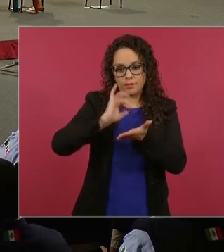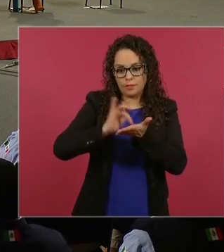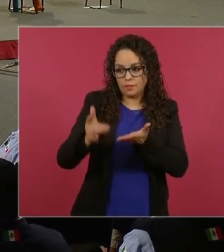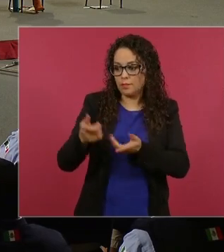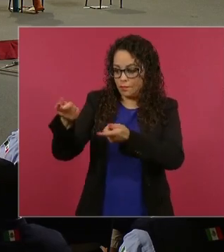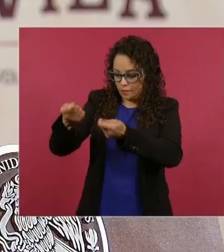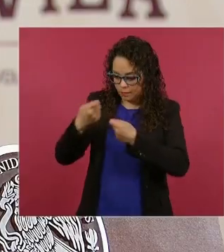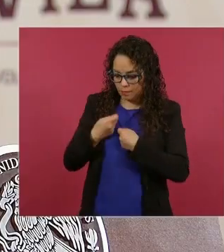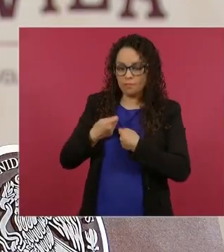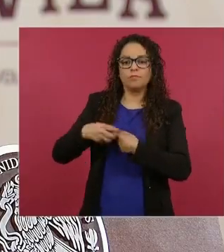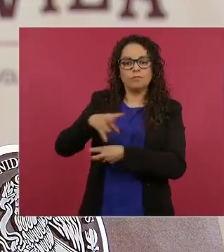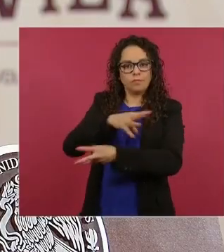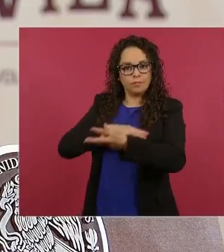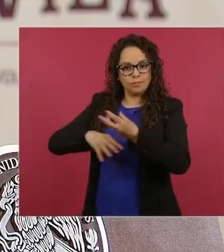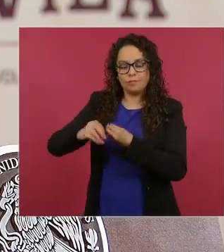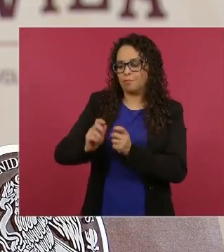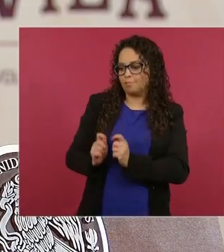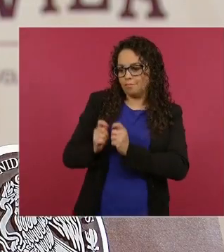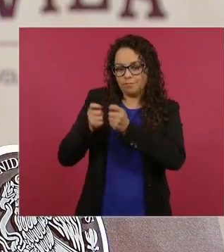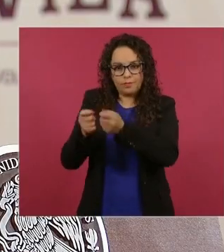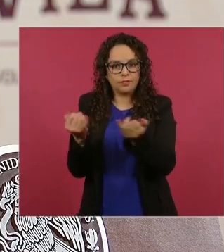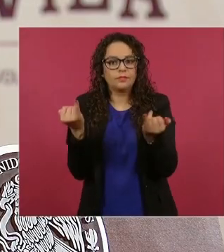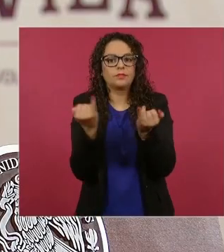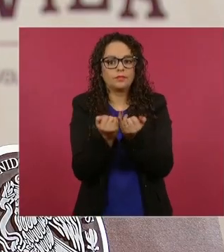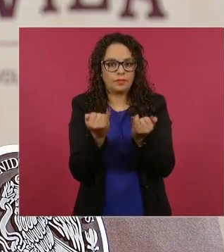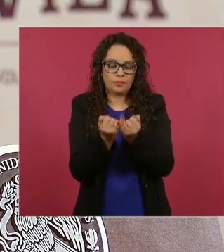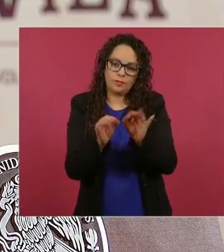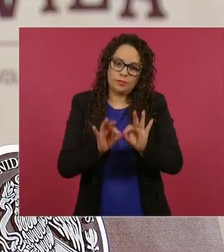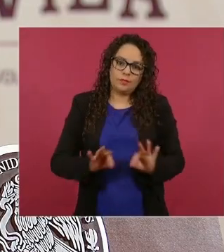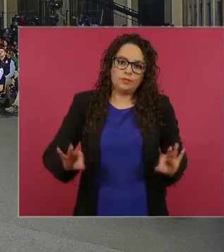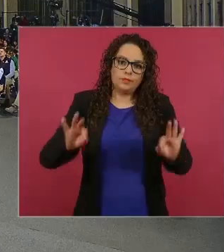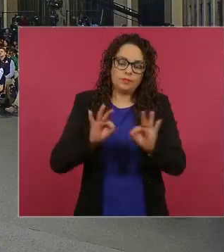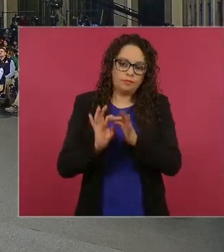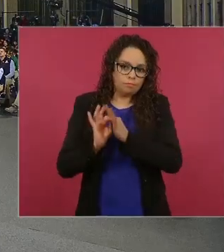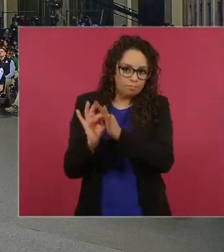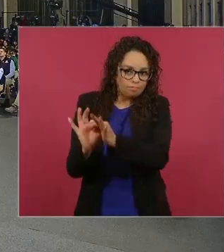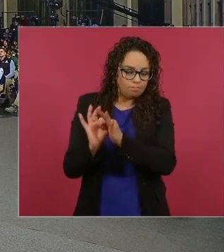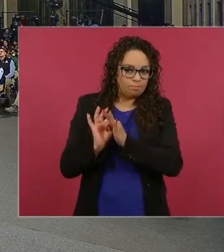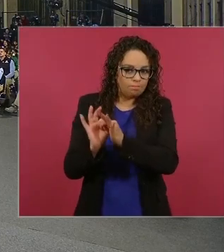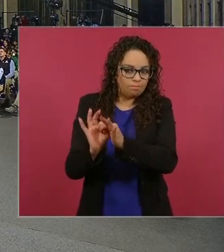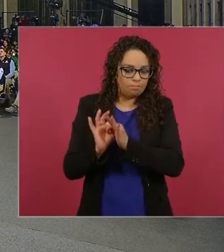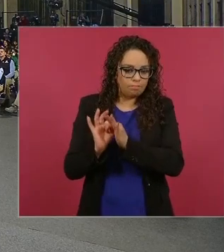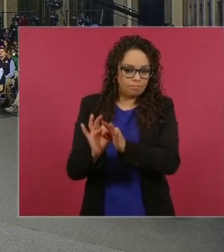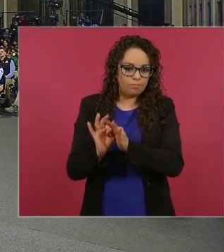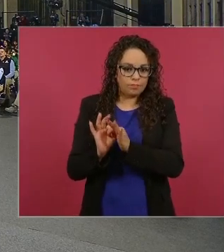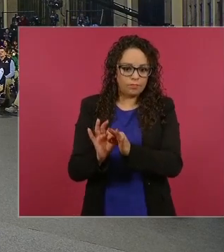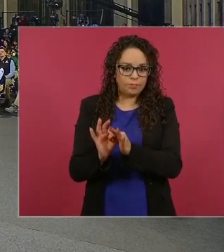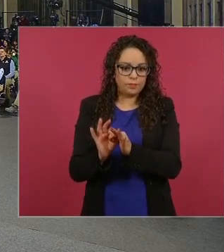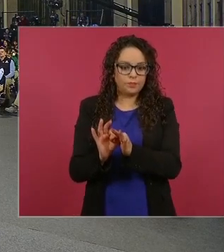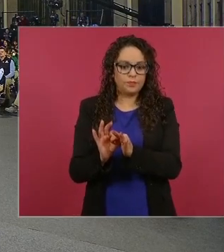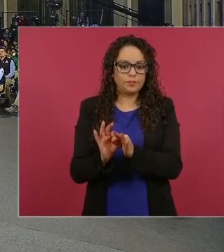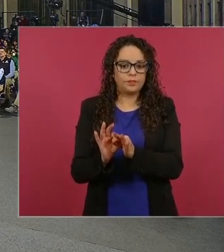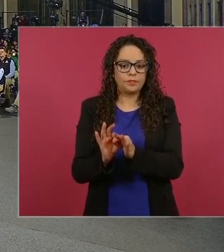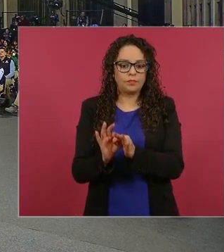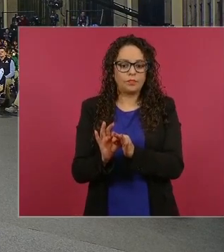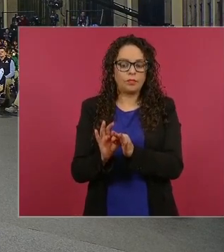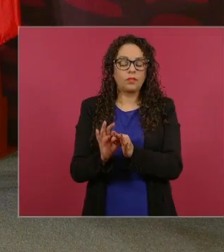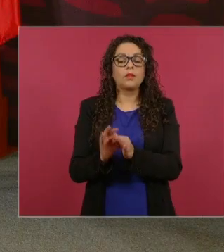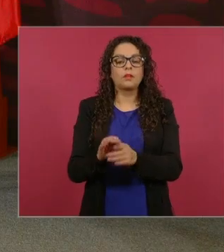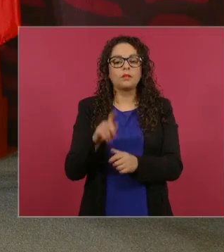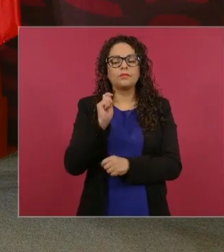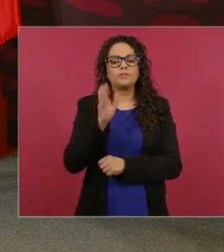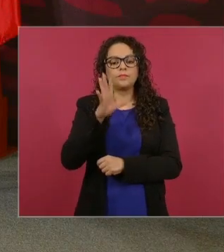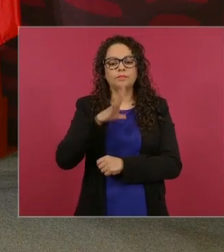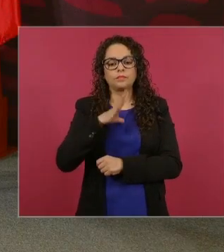misma. El compromiso que manifestamos hoy en esta conferencia mañanera es las nuevas